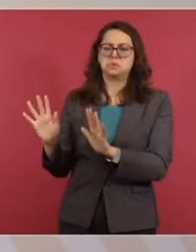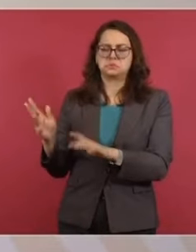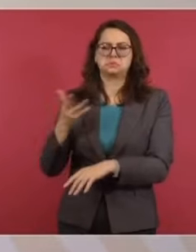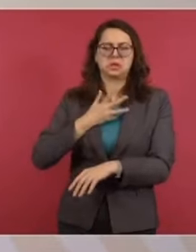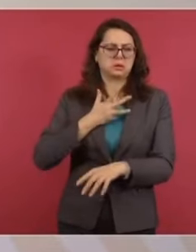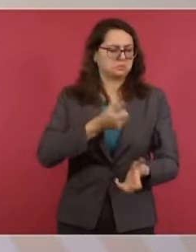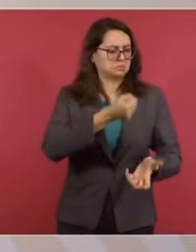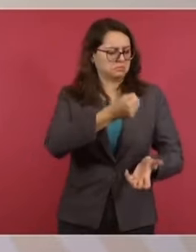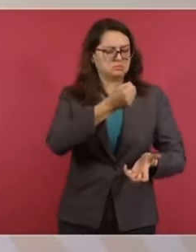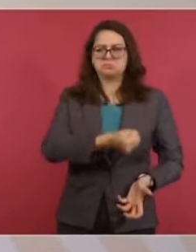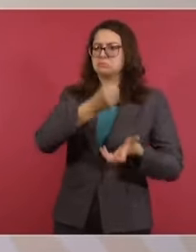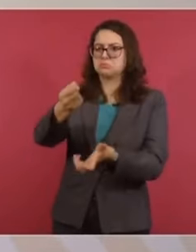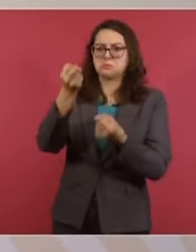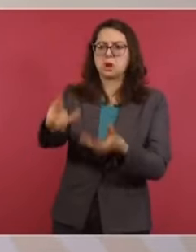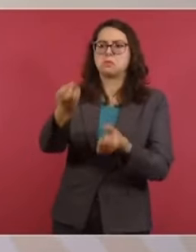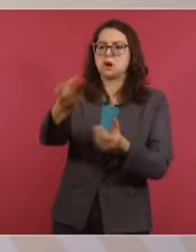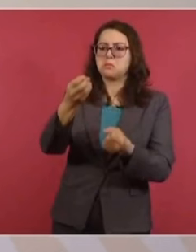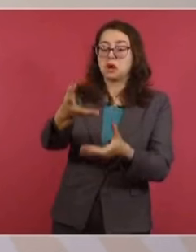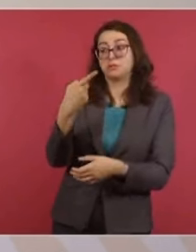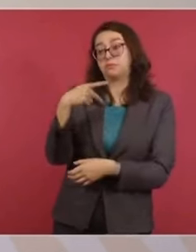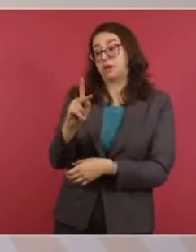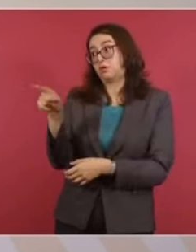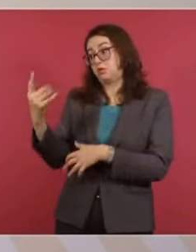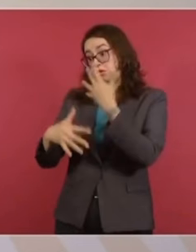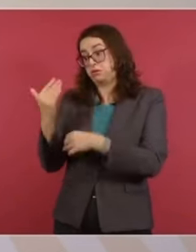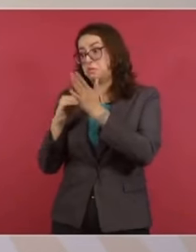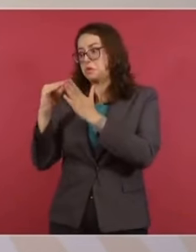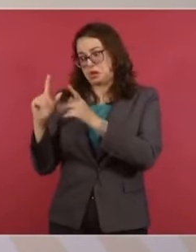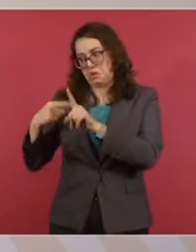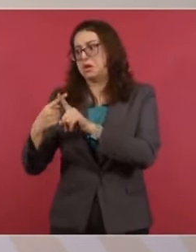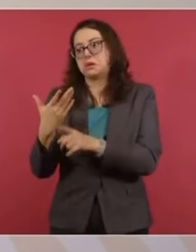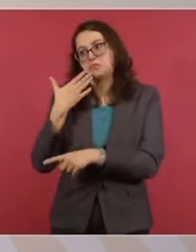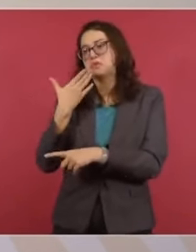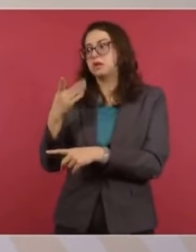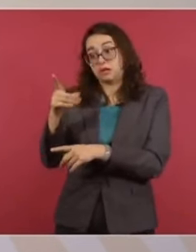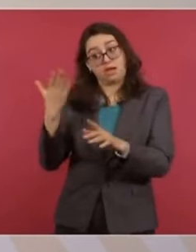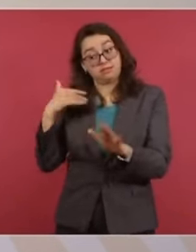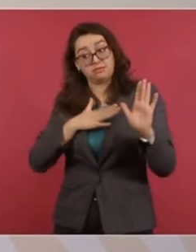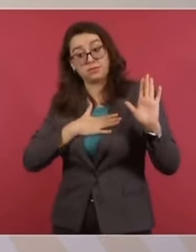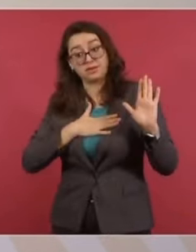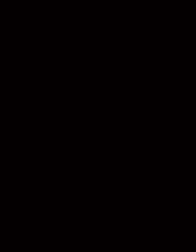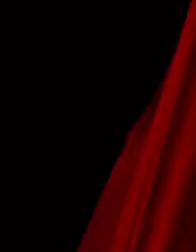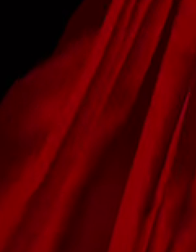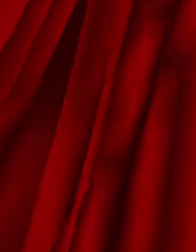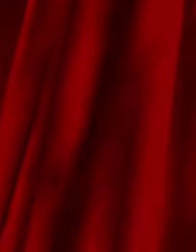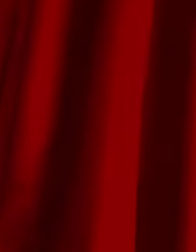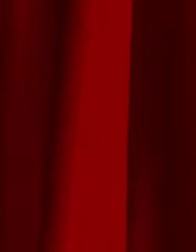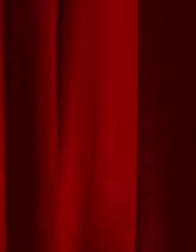Y además ya hay el compromiso público. Entonces vamos a ver qué sucede.